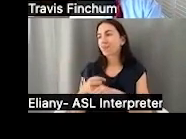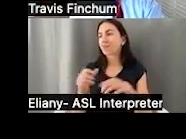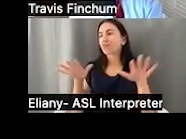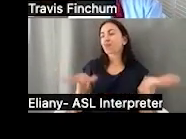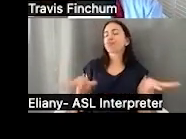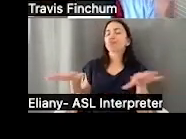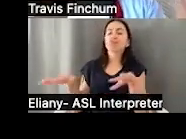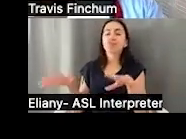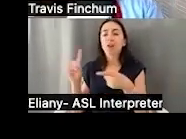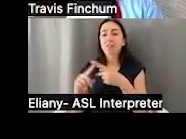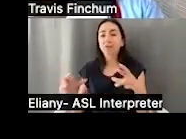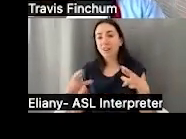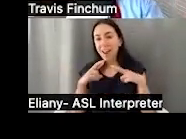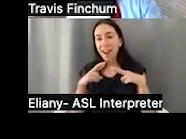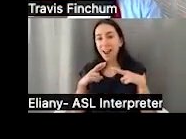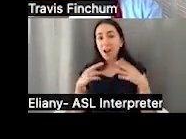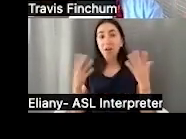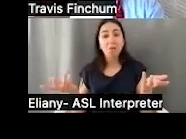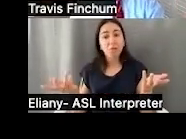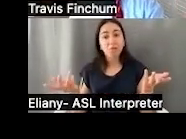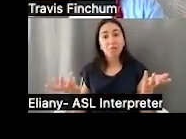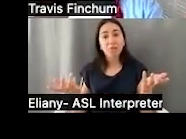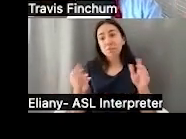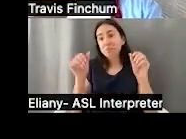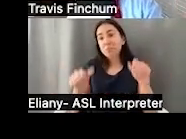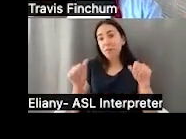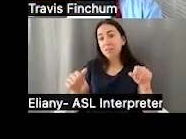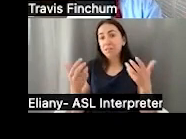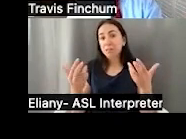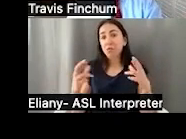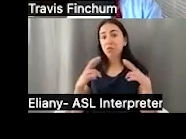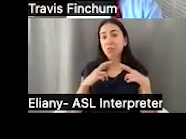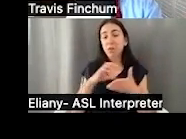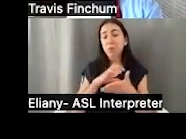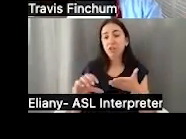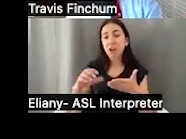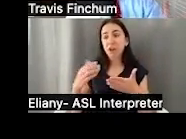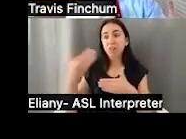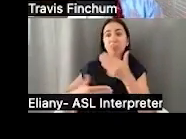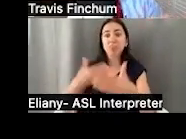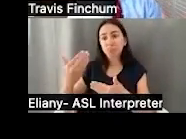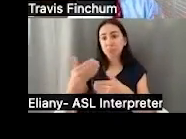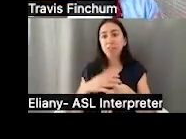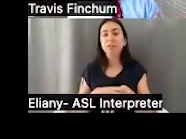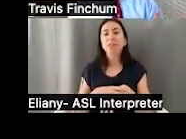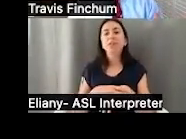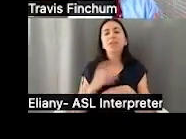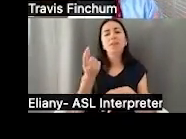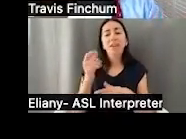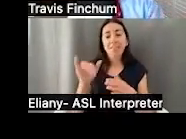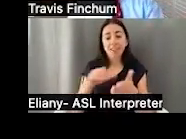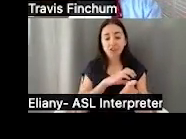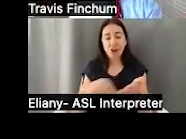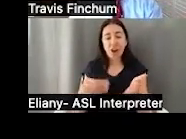35 años hasta que puedo jubilarme. Bueno, pueden recibir un cheque de jubilación cuando llegan a jubilarse, la